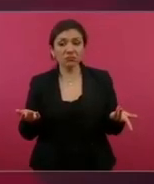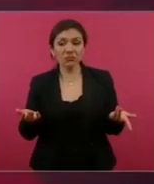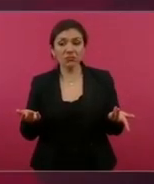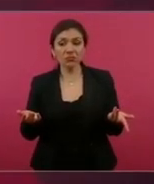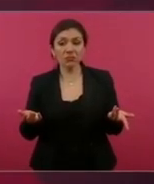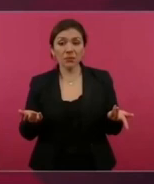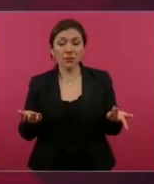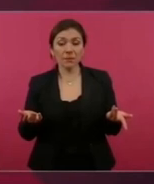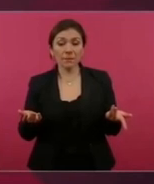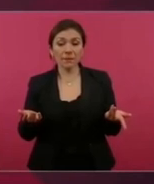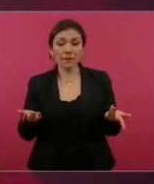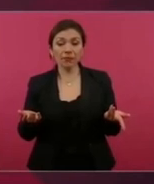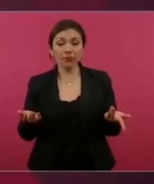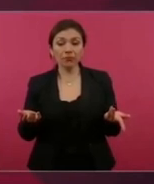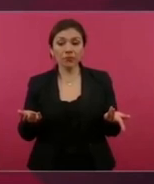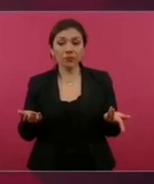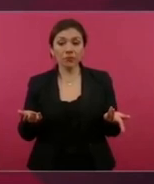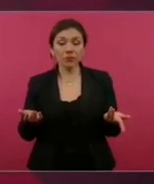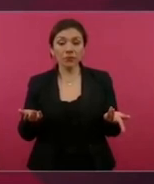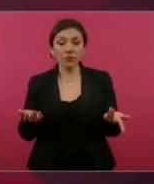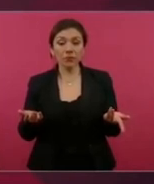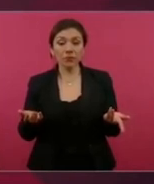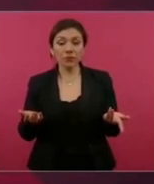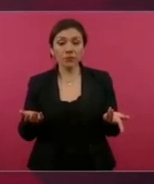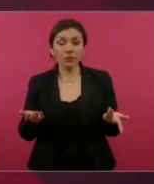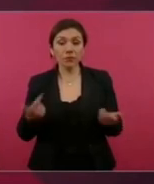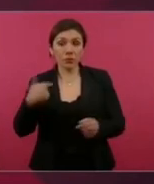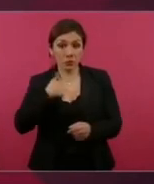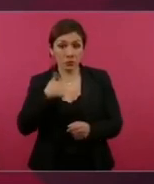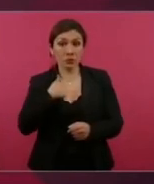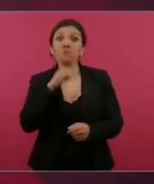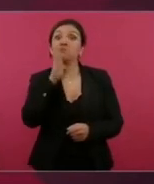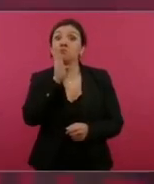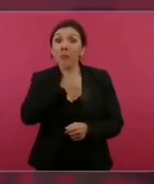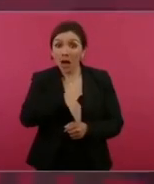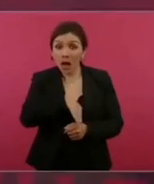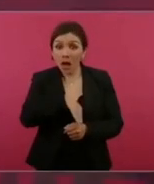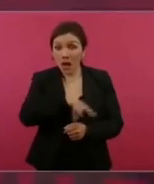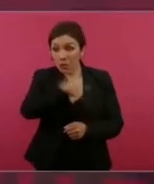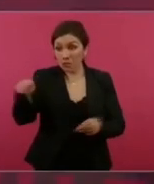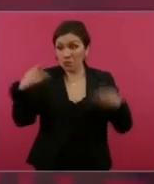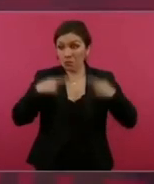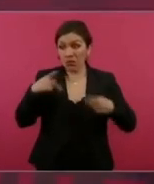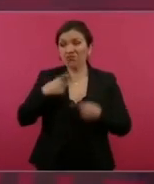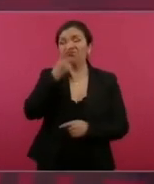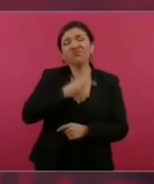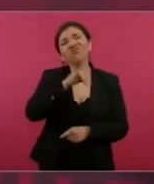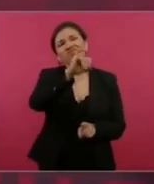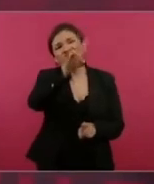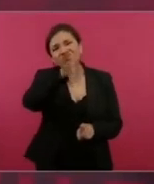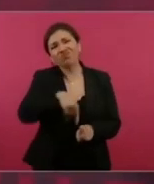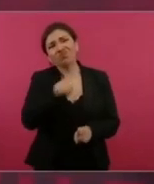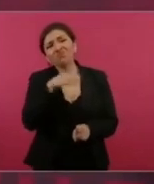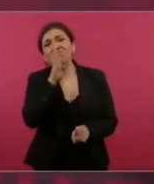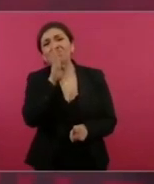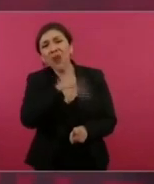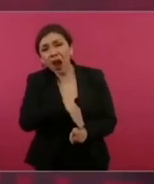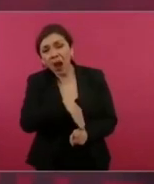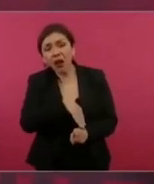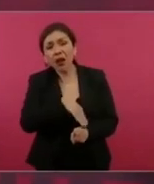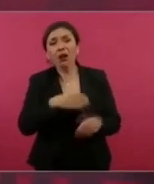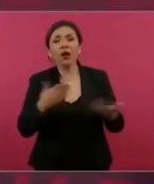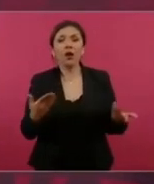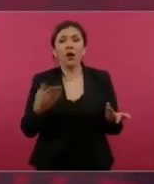infracción, si hubo